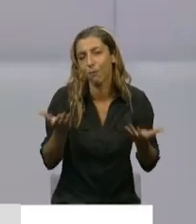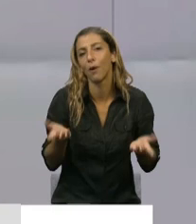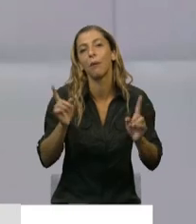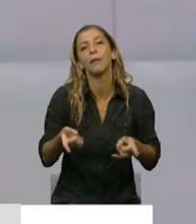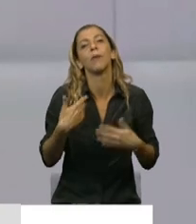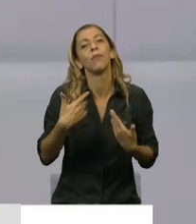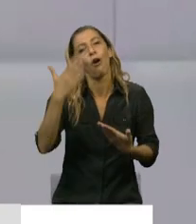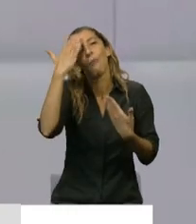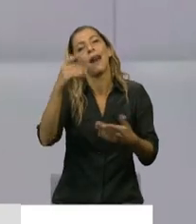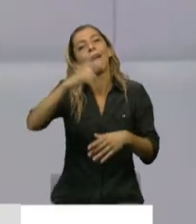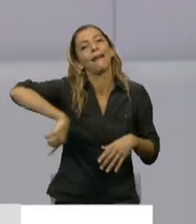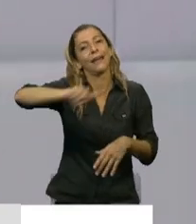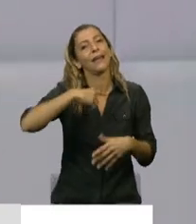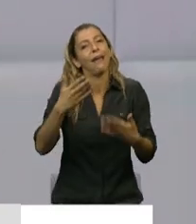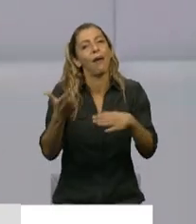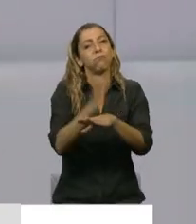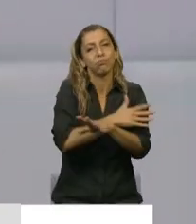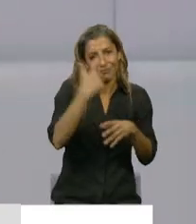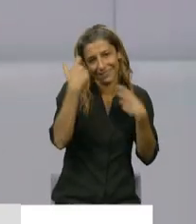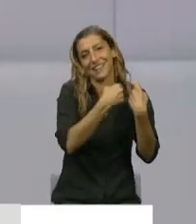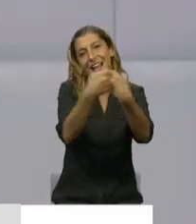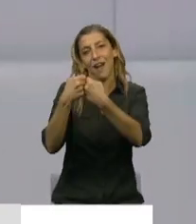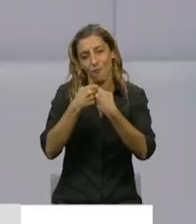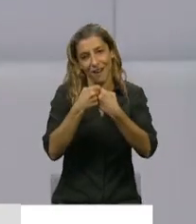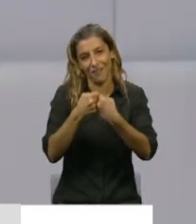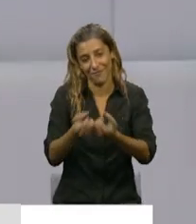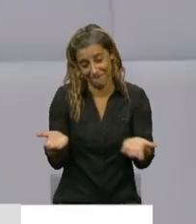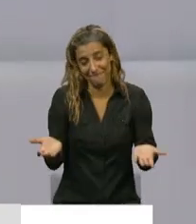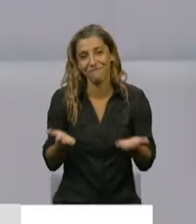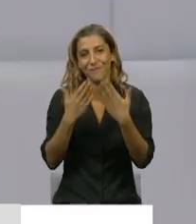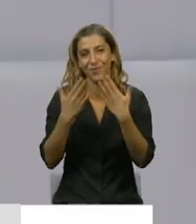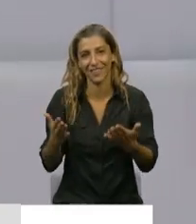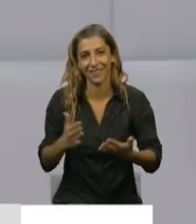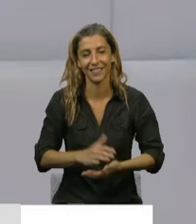constituir y construir alrededor de este tema. Muchas gracias, señor presidente.